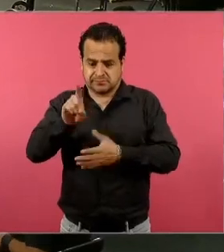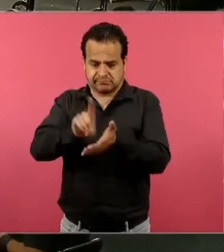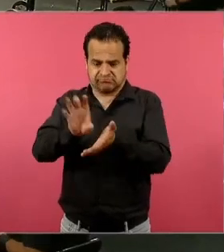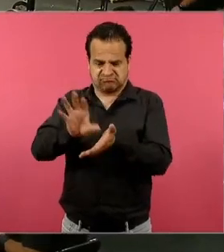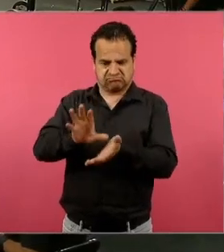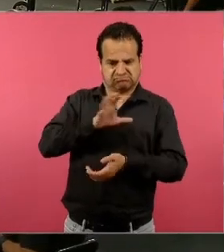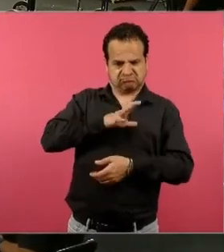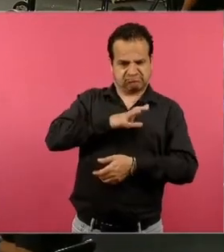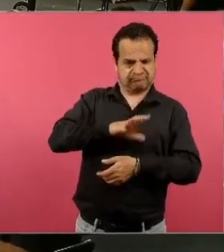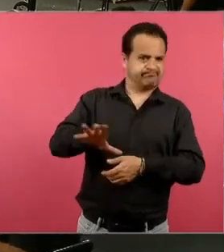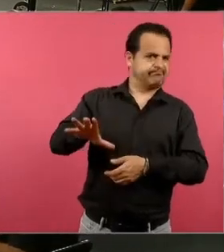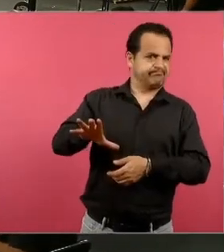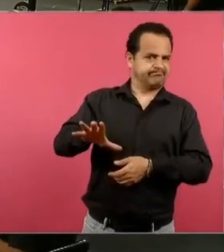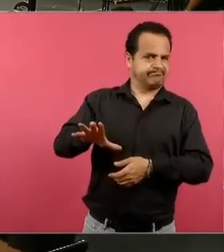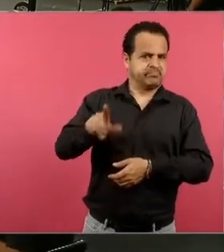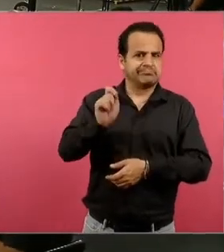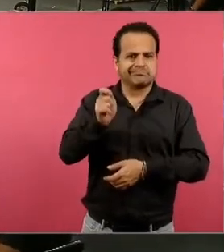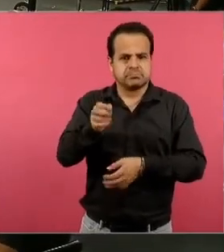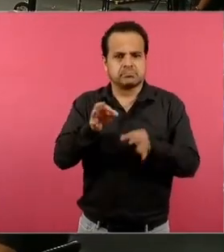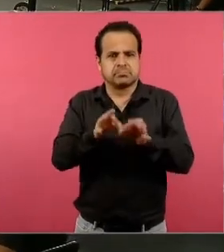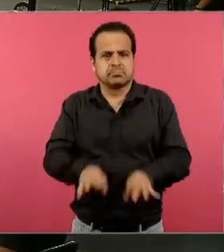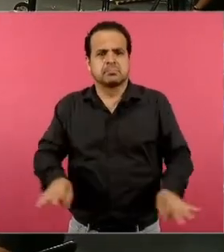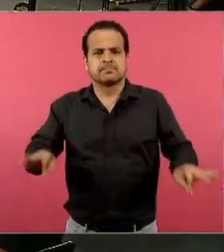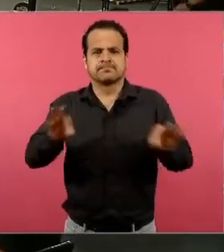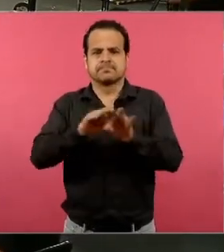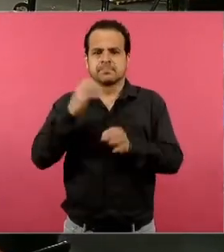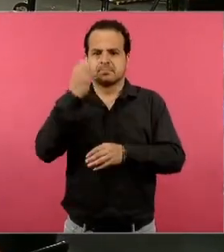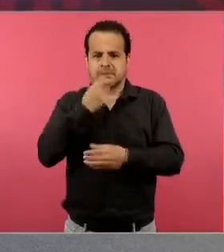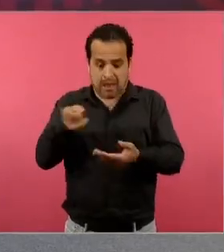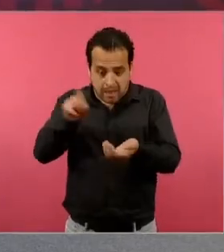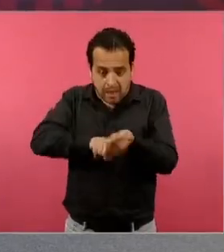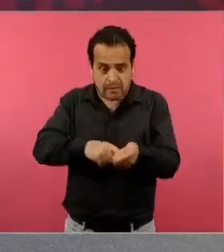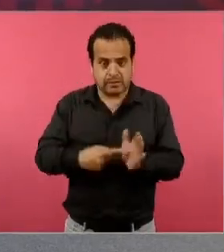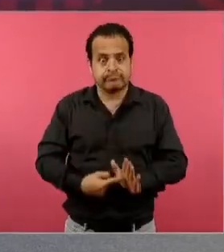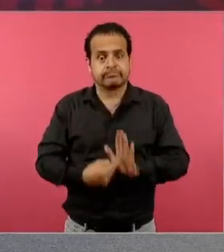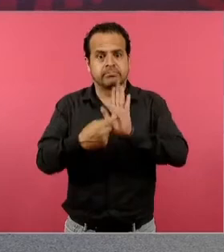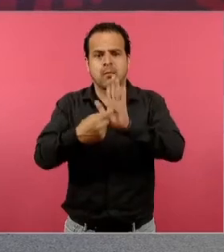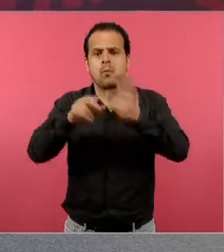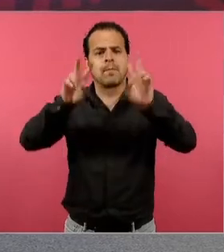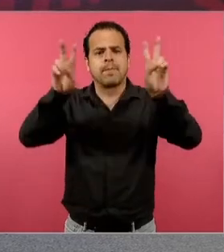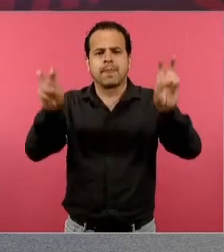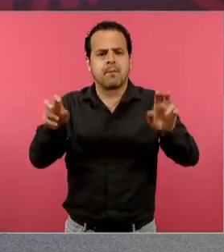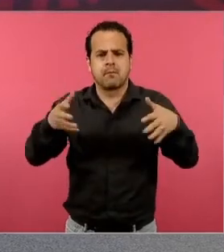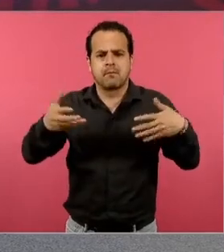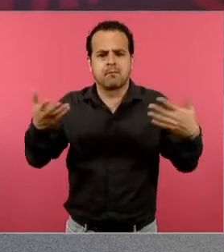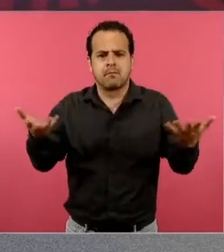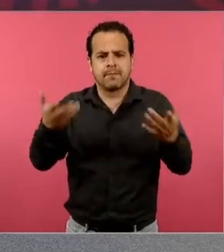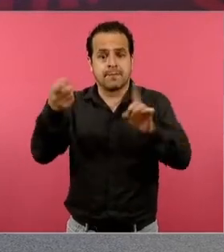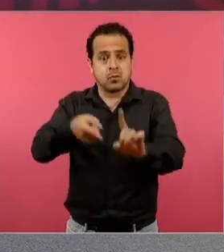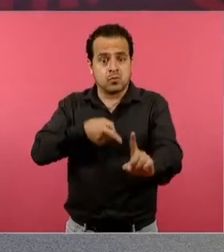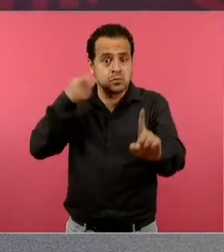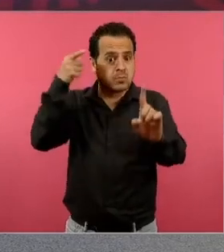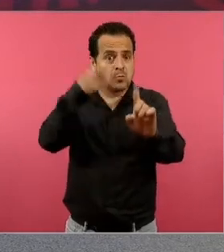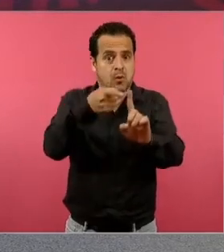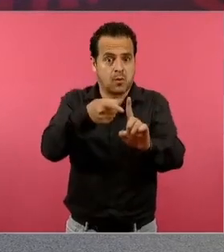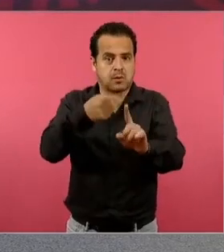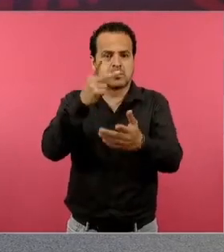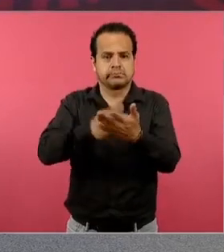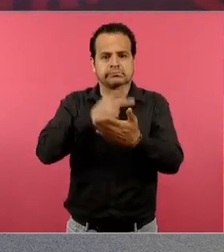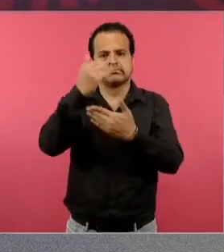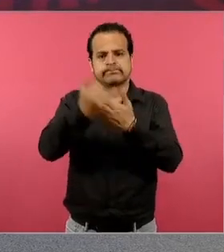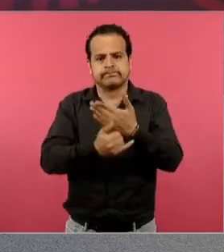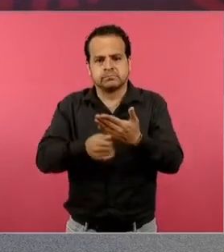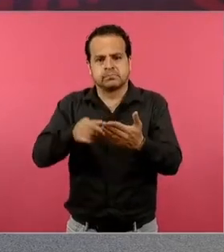exponer el uso de textos expositivos. Por lo tanto, al finalizar el proyecto, lo que se pretende,